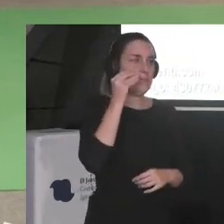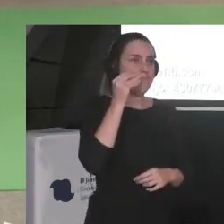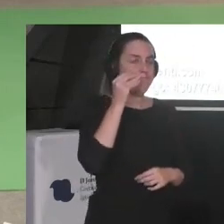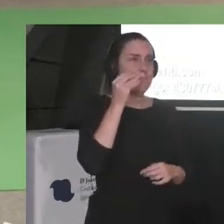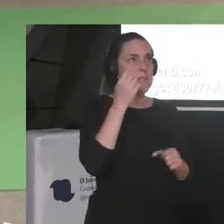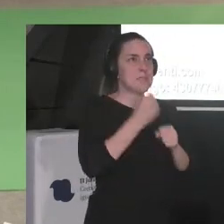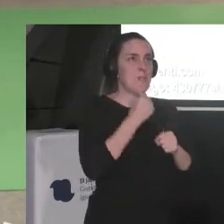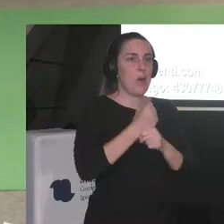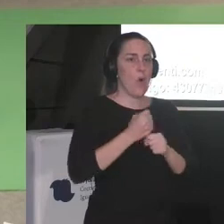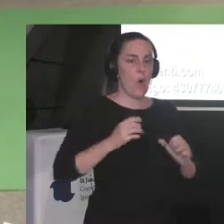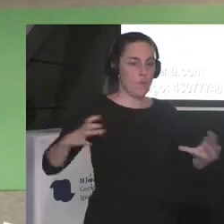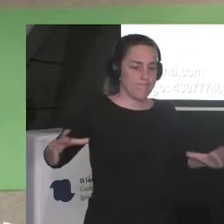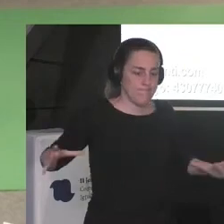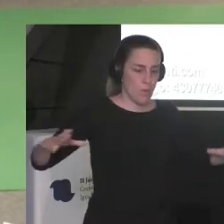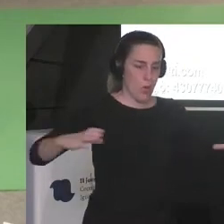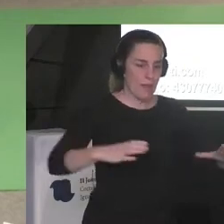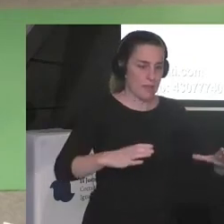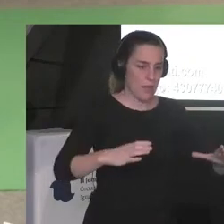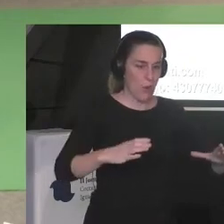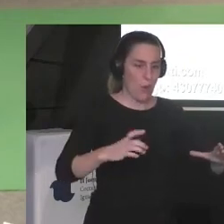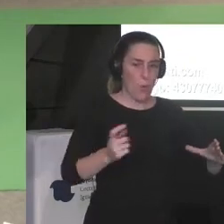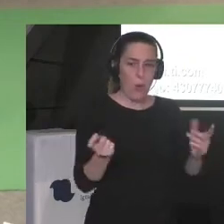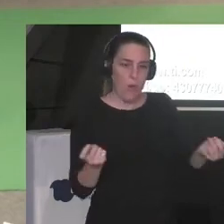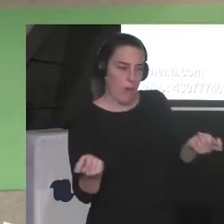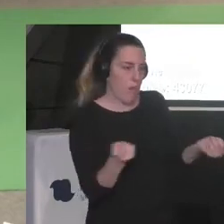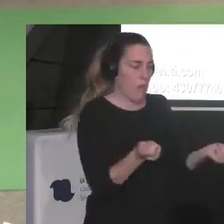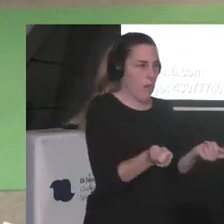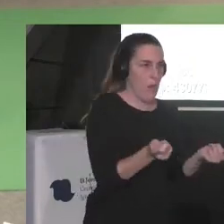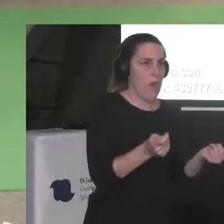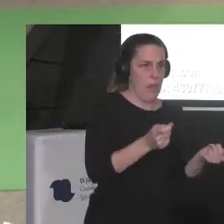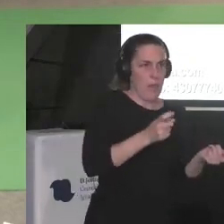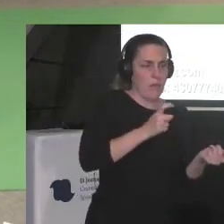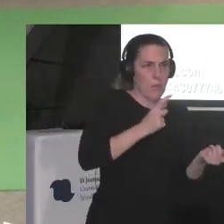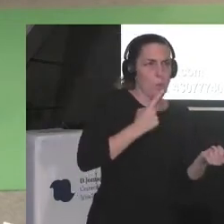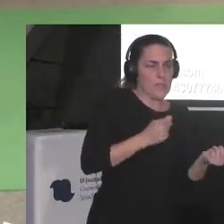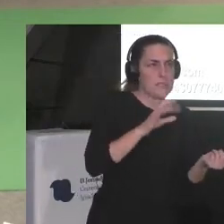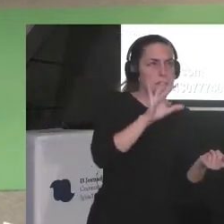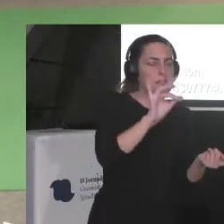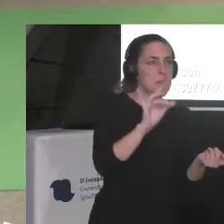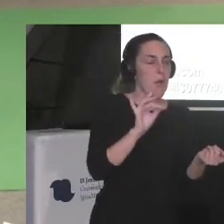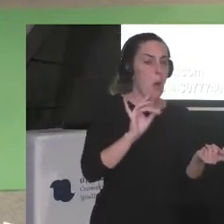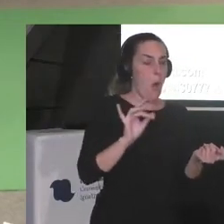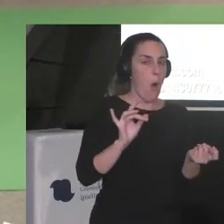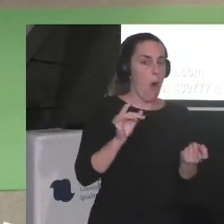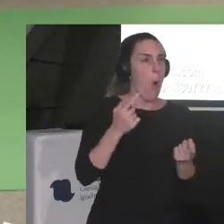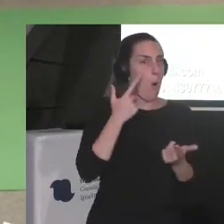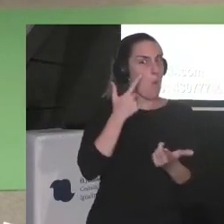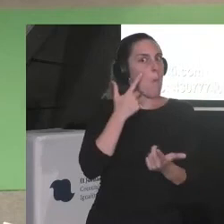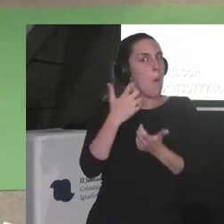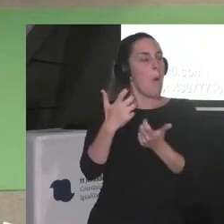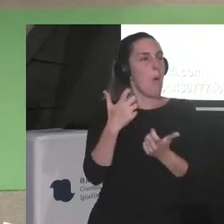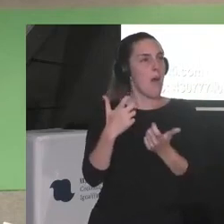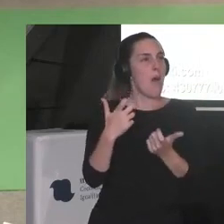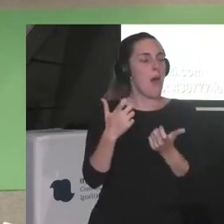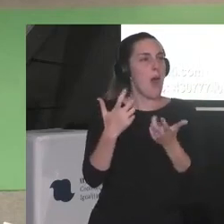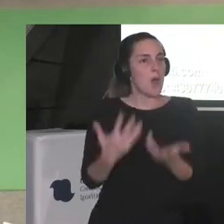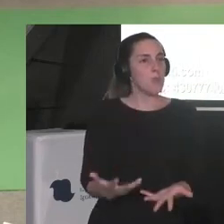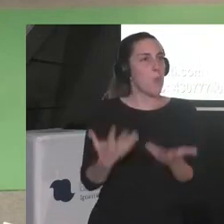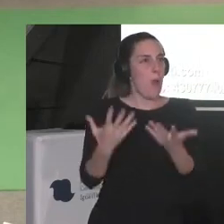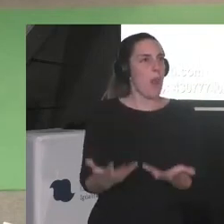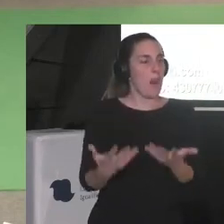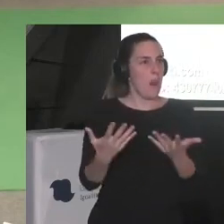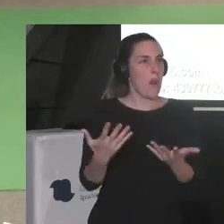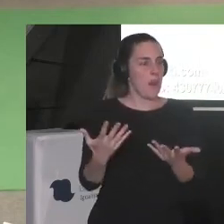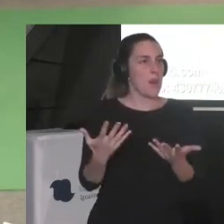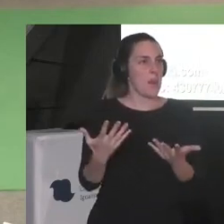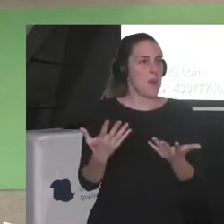colectivo y de la articulación entre varios medios pero eso es lo que me ha parecido como como lo más novedoso o lo que ahora mismo es como puede